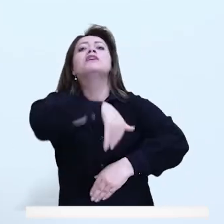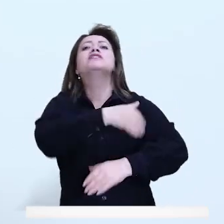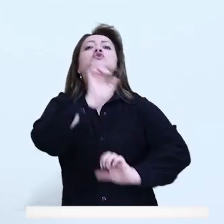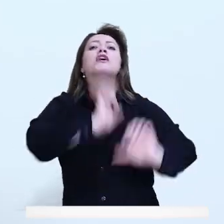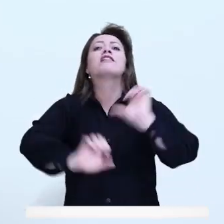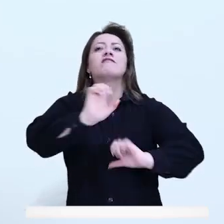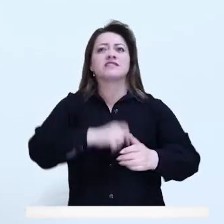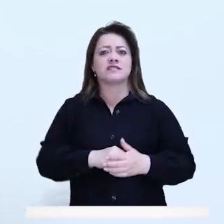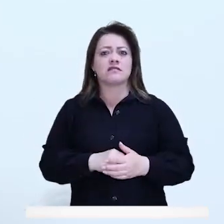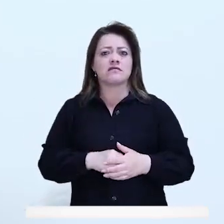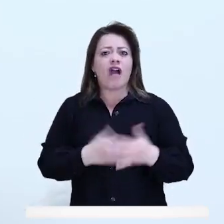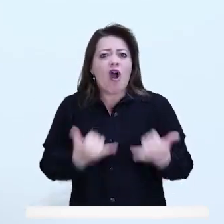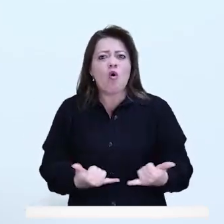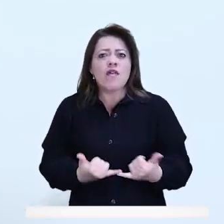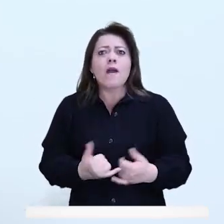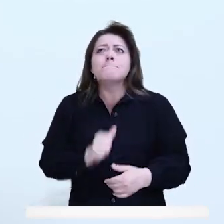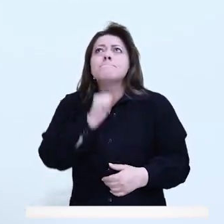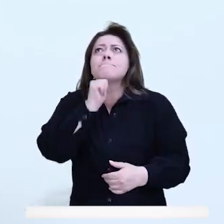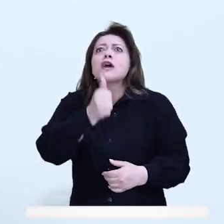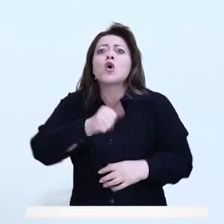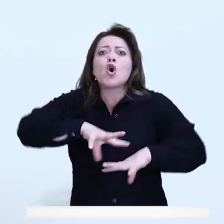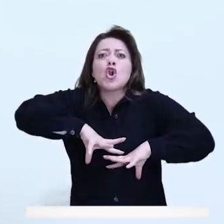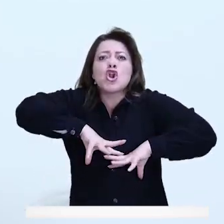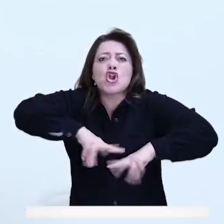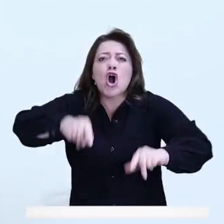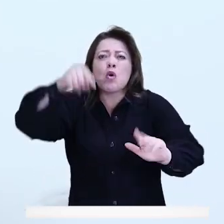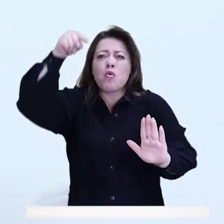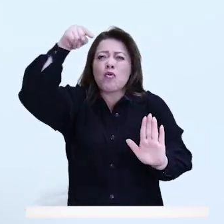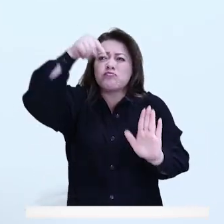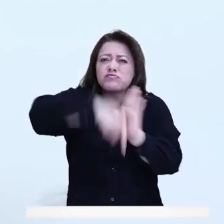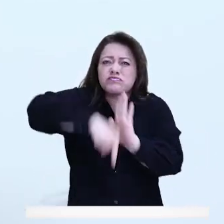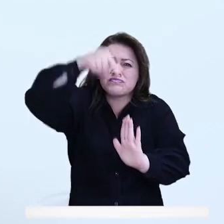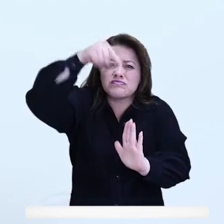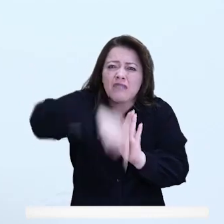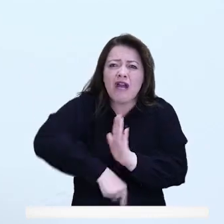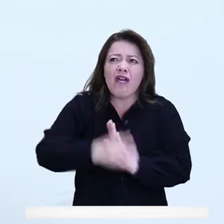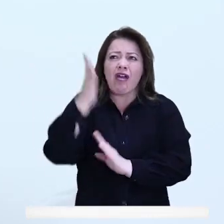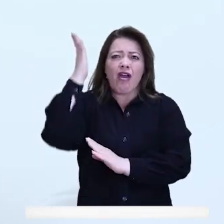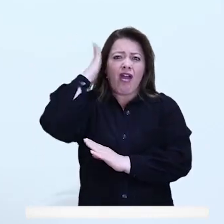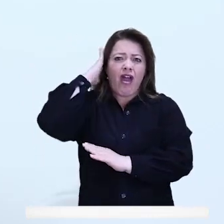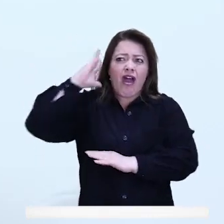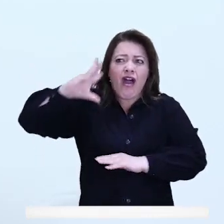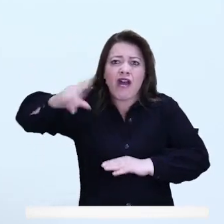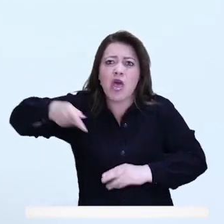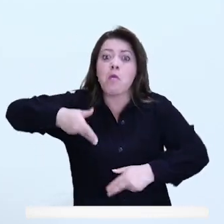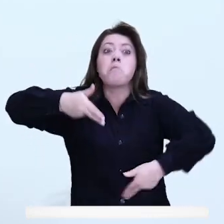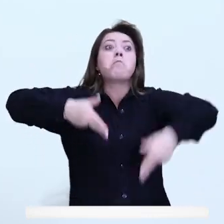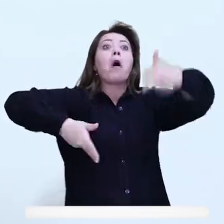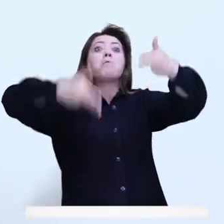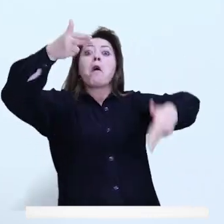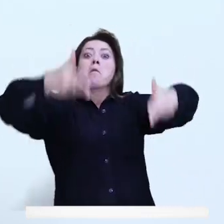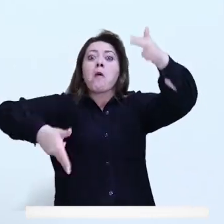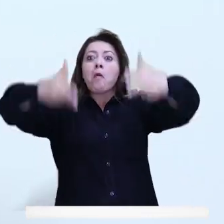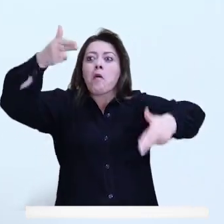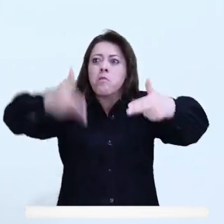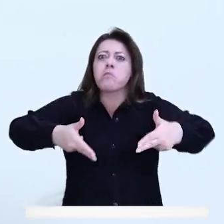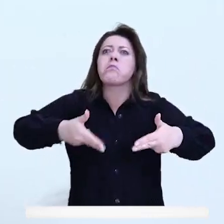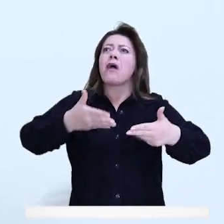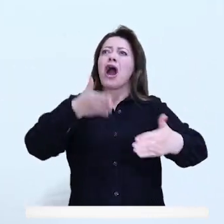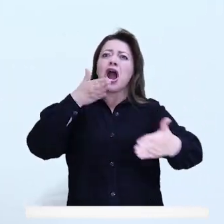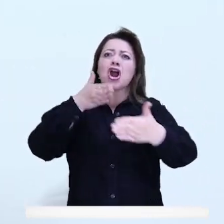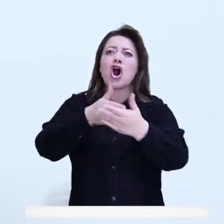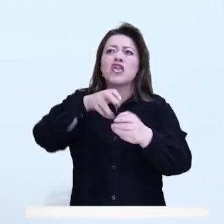abanderado el tema de seguridad de los bogotanos. No podemos estar en un peor escenario en Bogotá. Aumentaron los hurtos a mano armada, los problemas en el